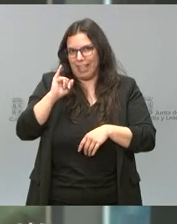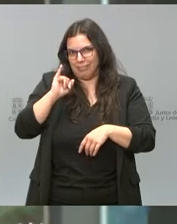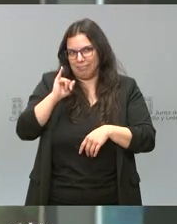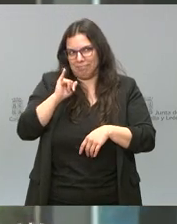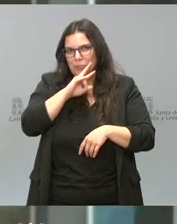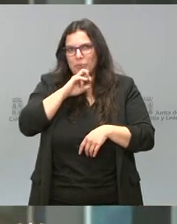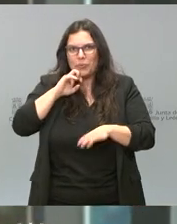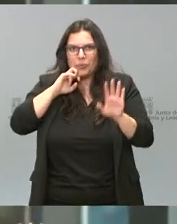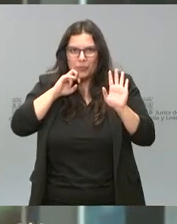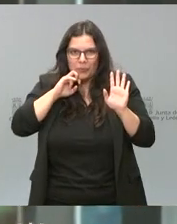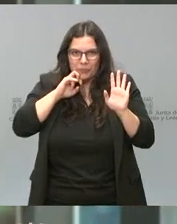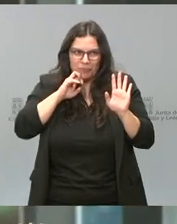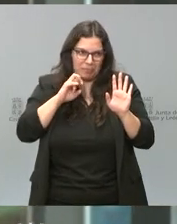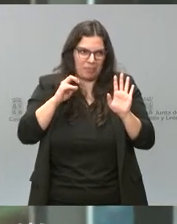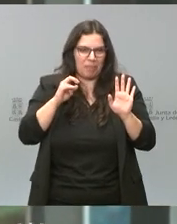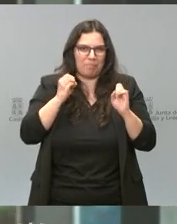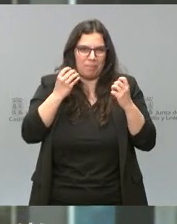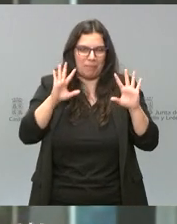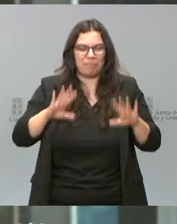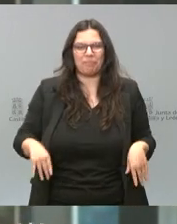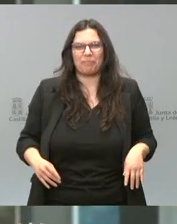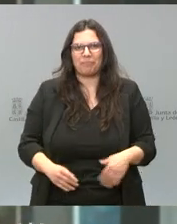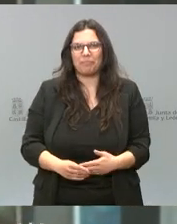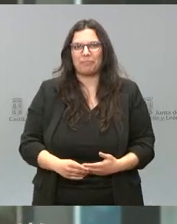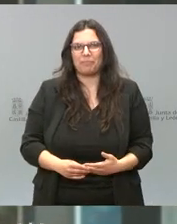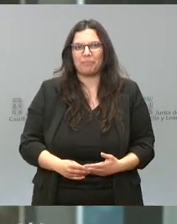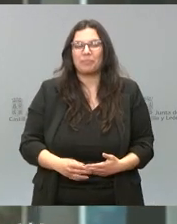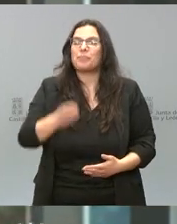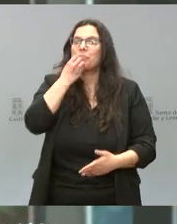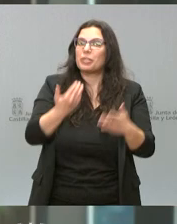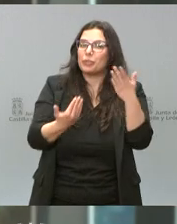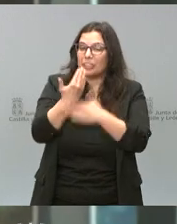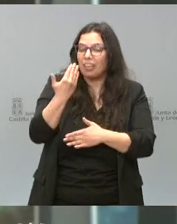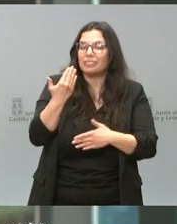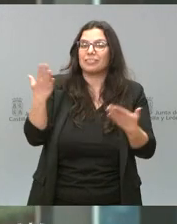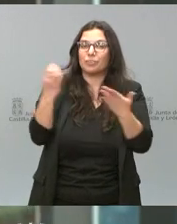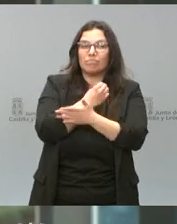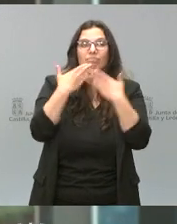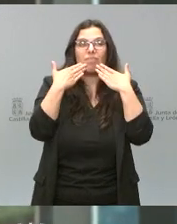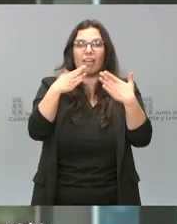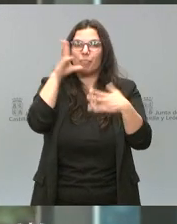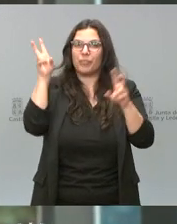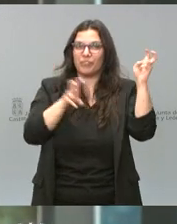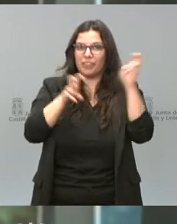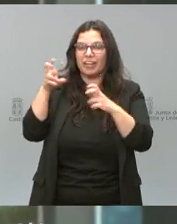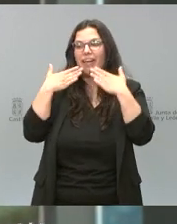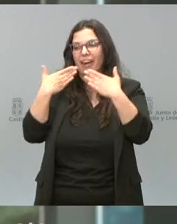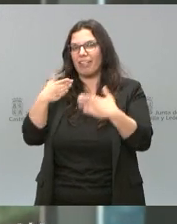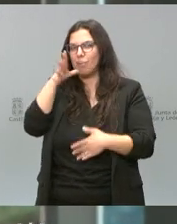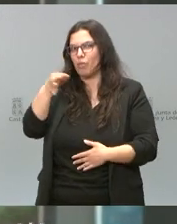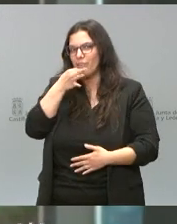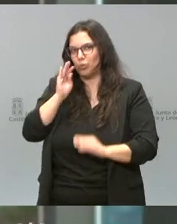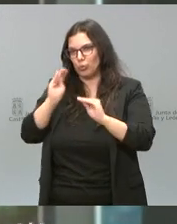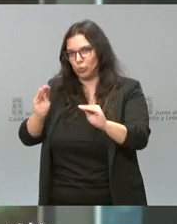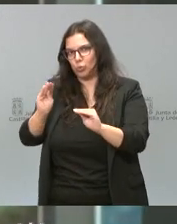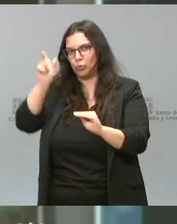Digo que tengo el 67% de batería. Muy buenos días a todos. Muchas gracias por su presencia. Muchas gracias por tus palabras